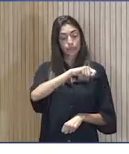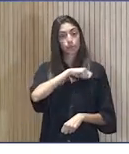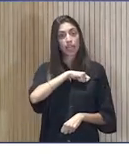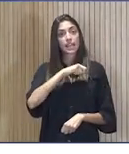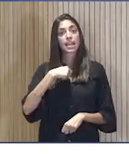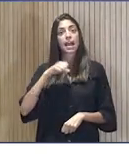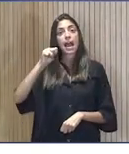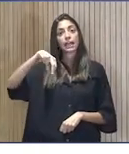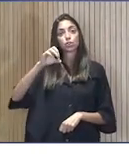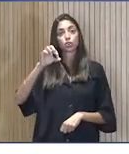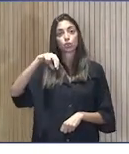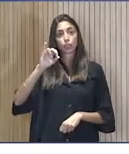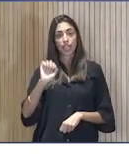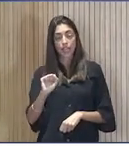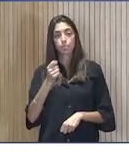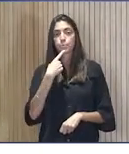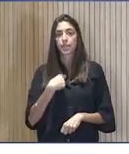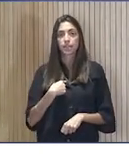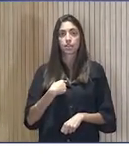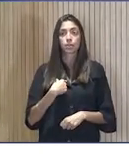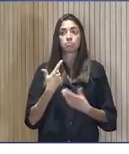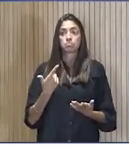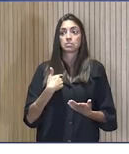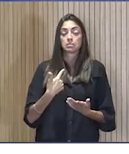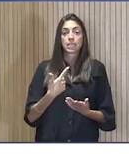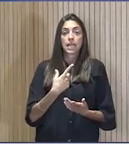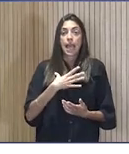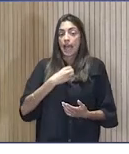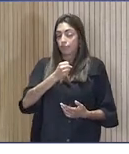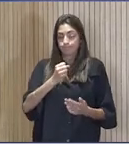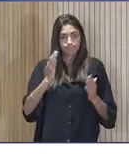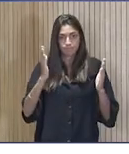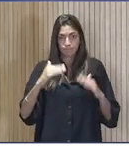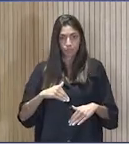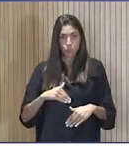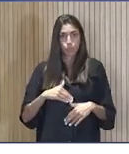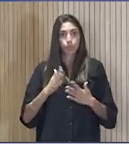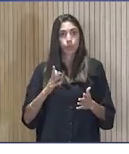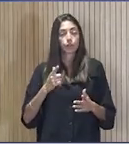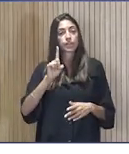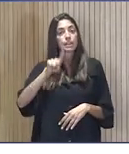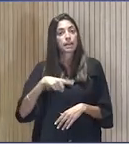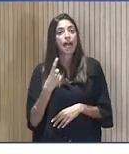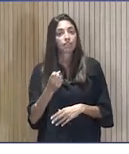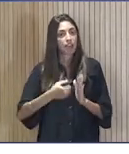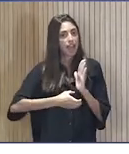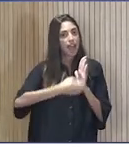entonces, ya no lo es, y me dice, oye, que no se han atrevido a decírtelo, pero también necesitan un ascensor.